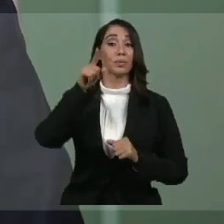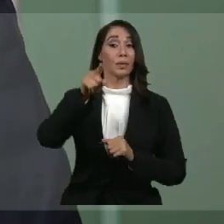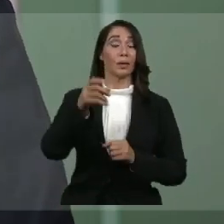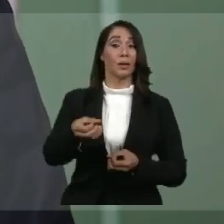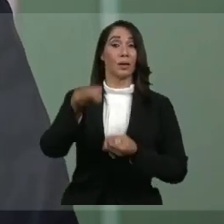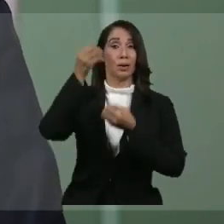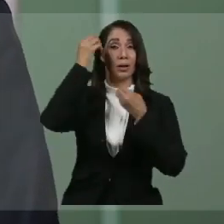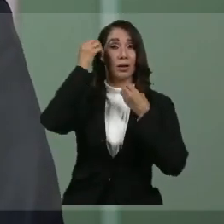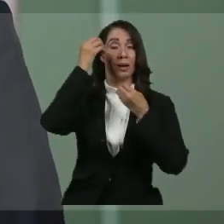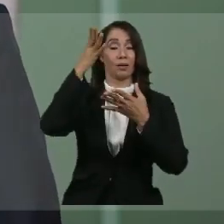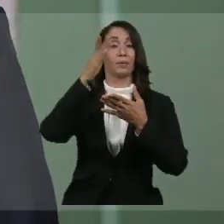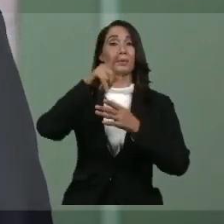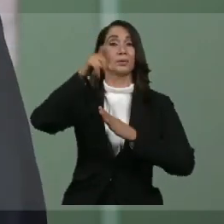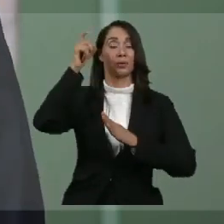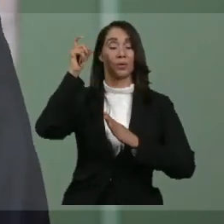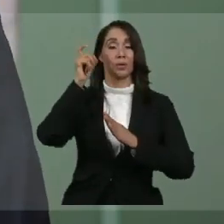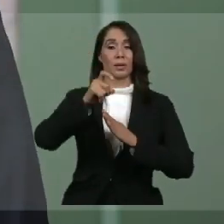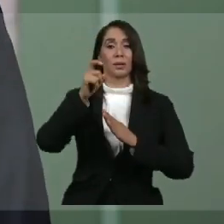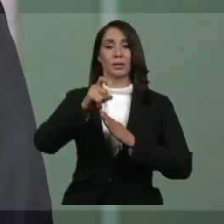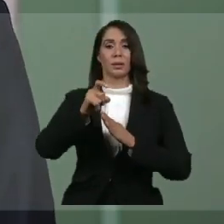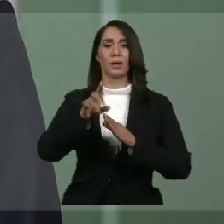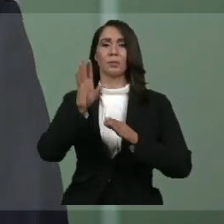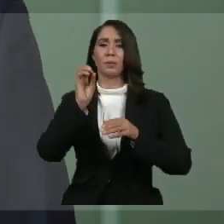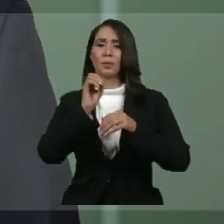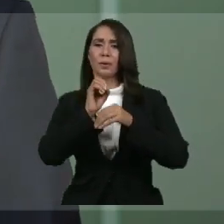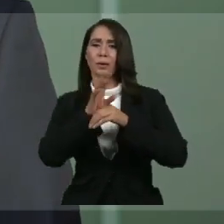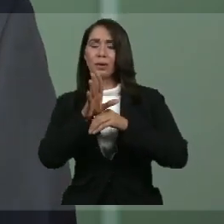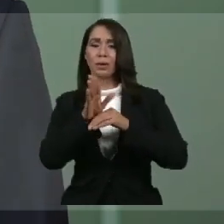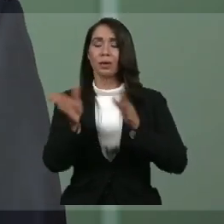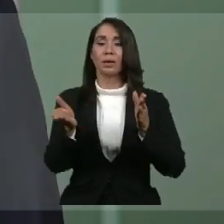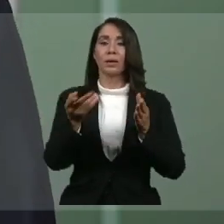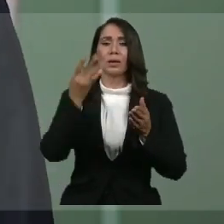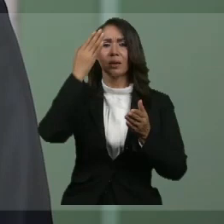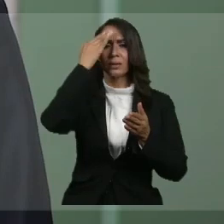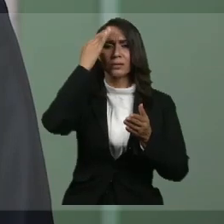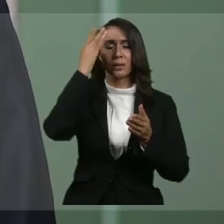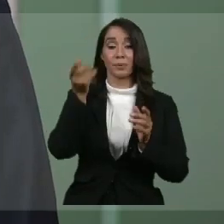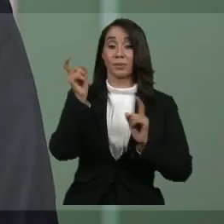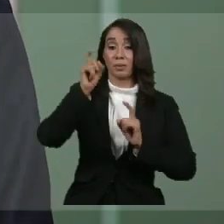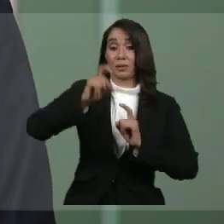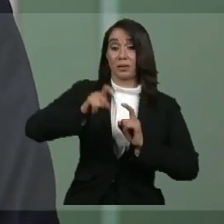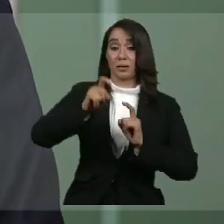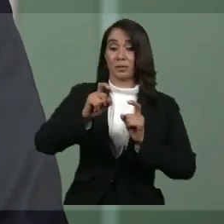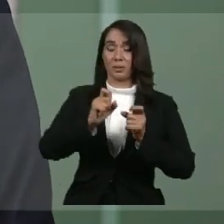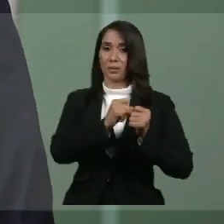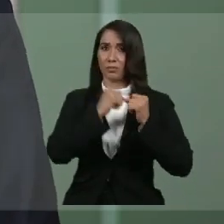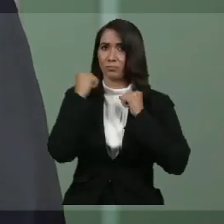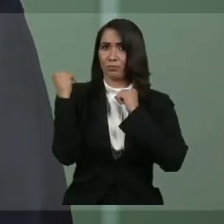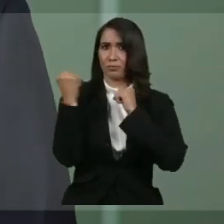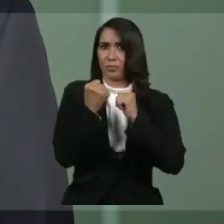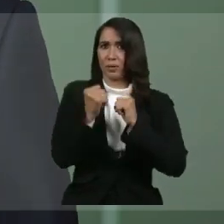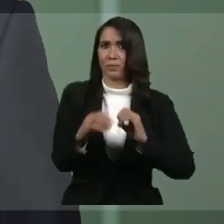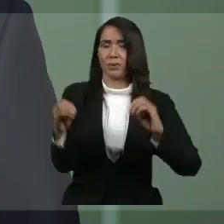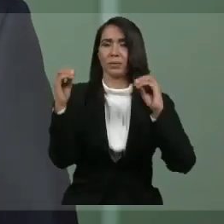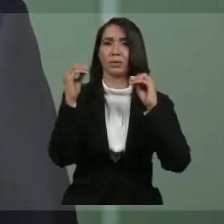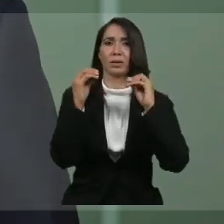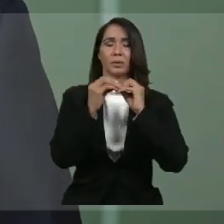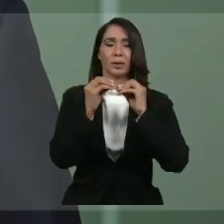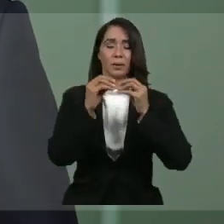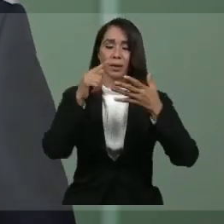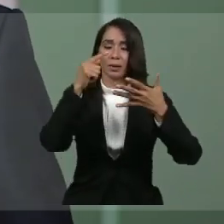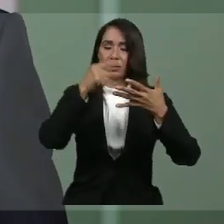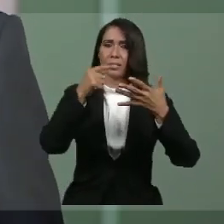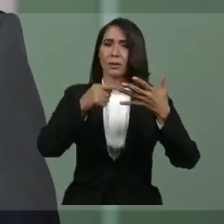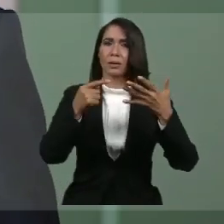información necesaria para orientar las acciones, saber si es necesario reforzar las medidas y calcular